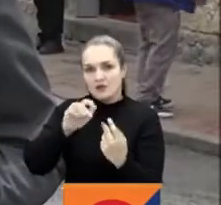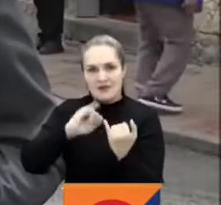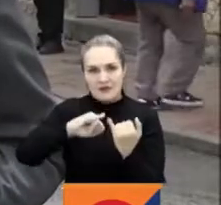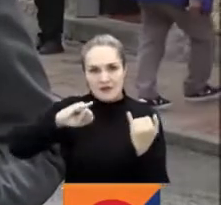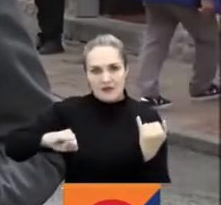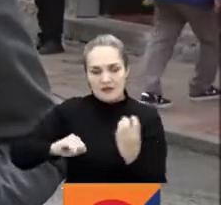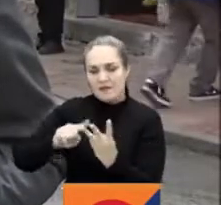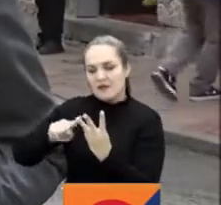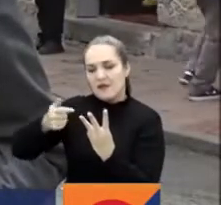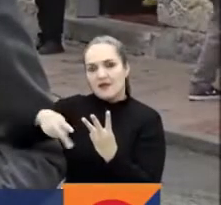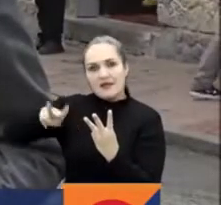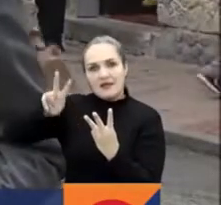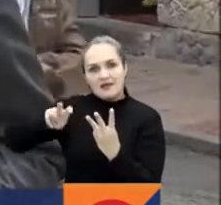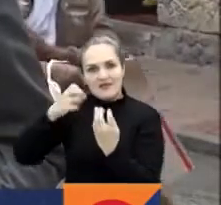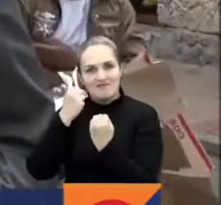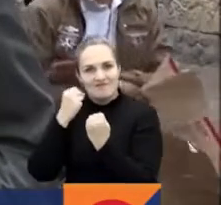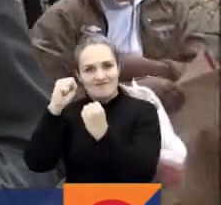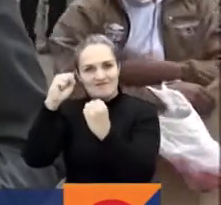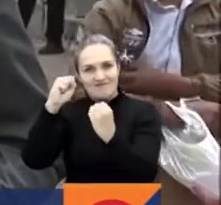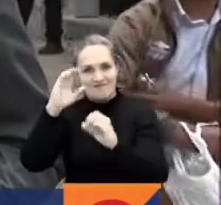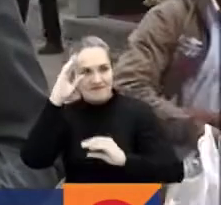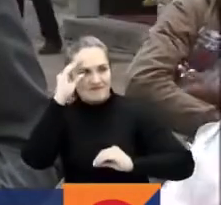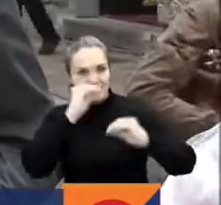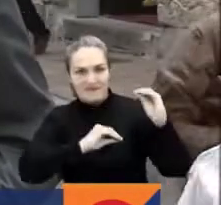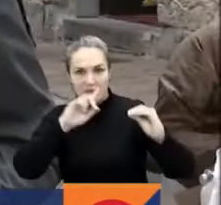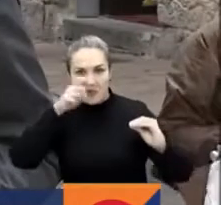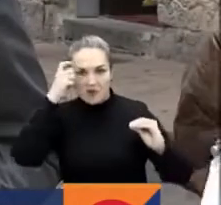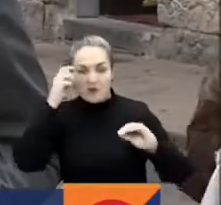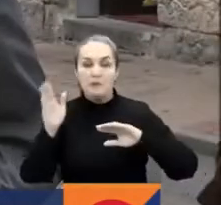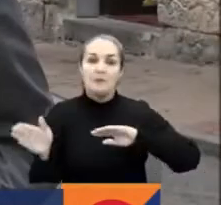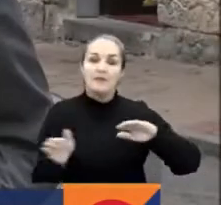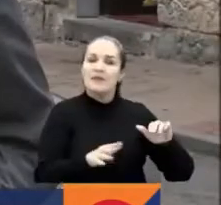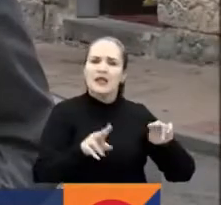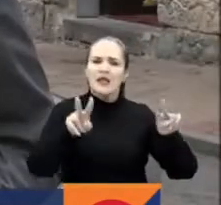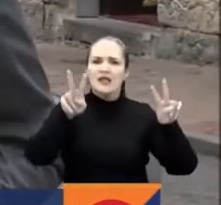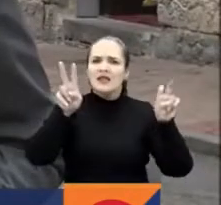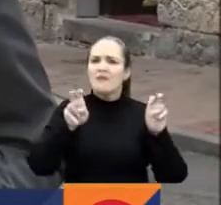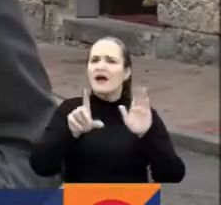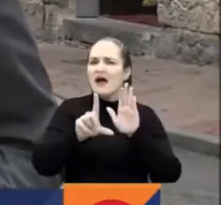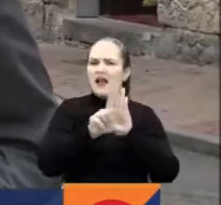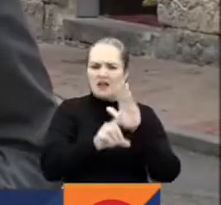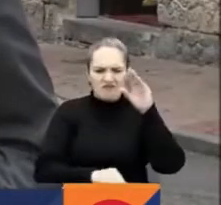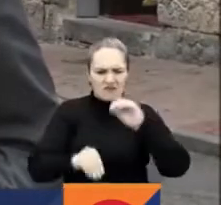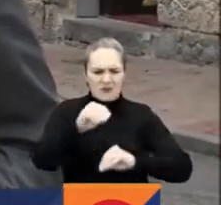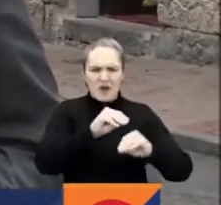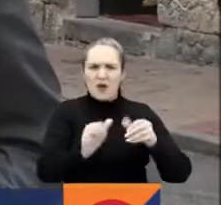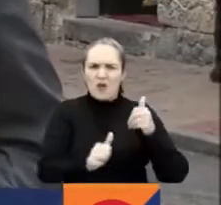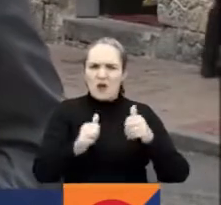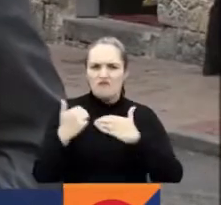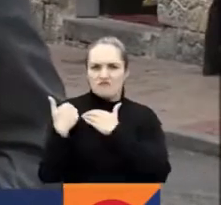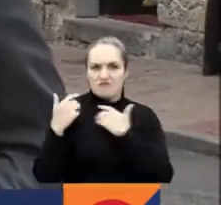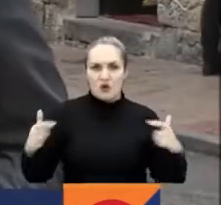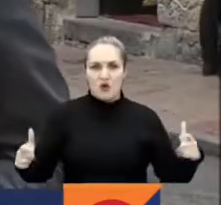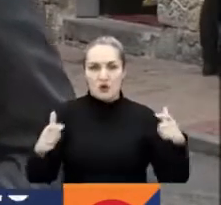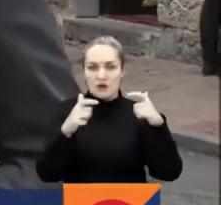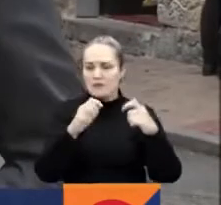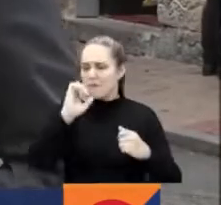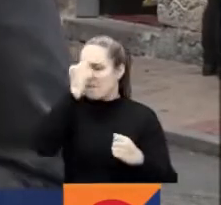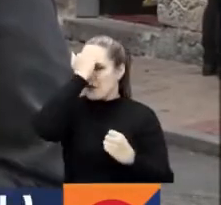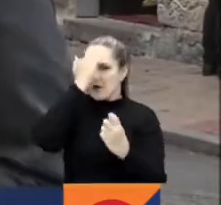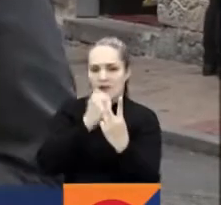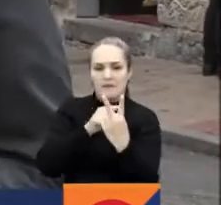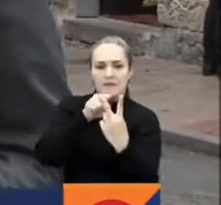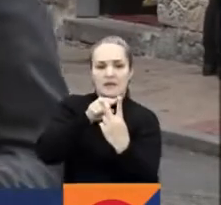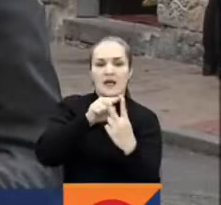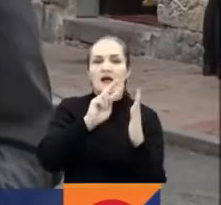Y pues respecto a lo que tiene que ver con la agenda legislativa, pues serán dos las reformas que tendrán prioridad. La reforma tributaria y la reforma política,